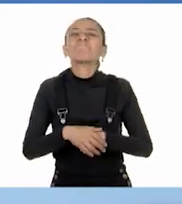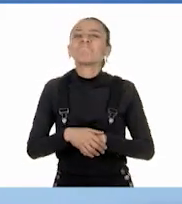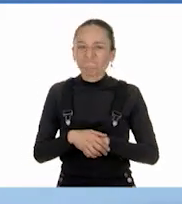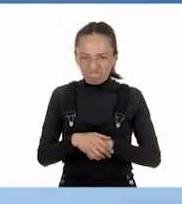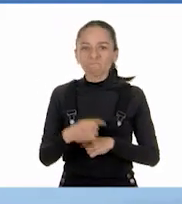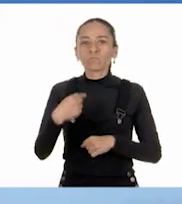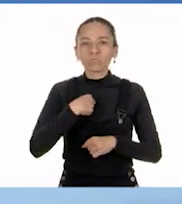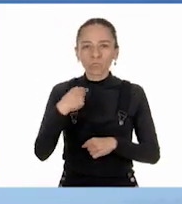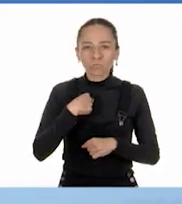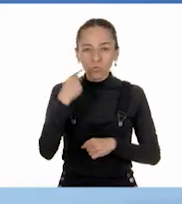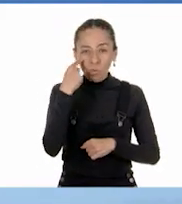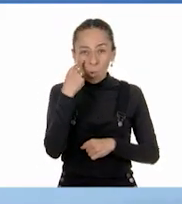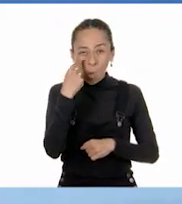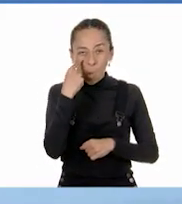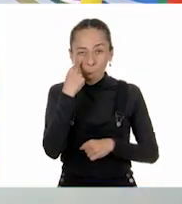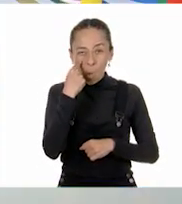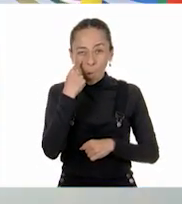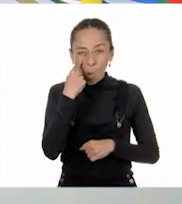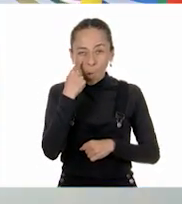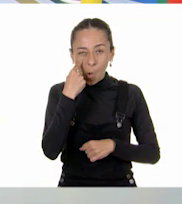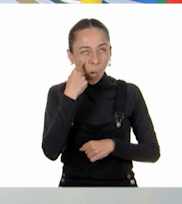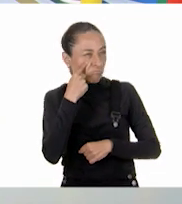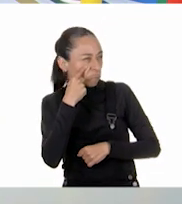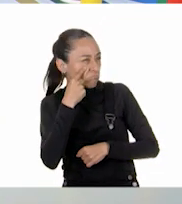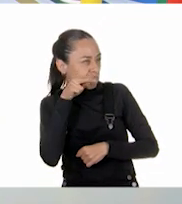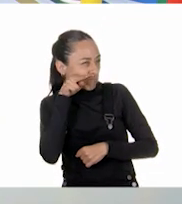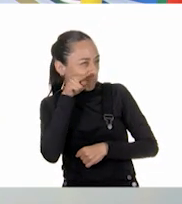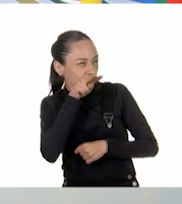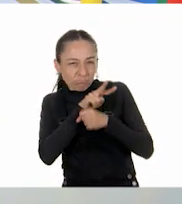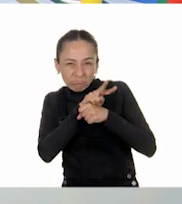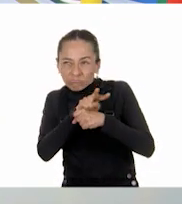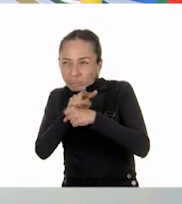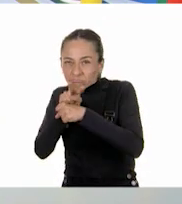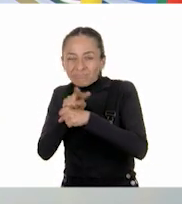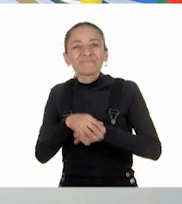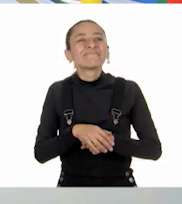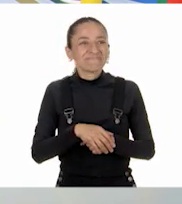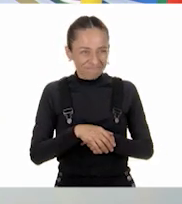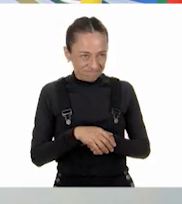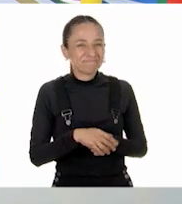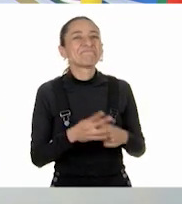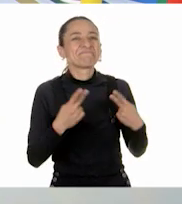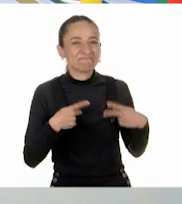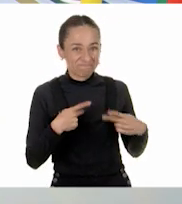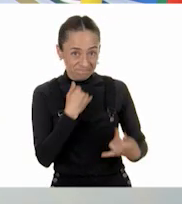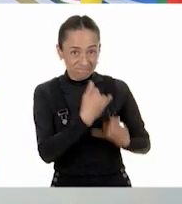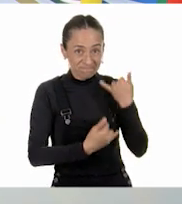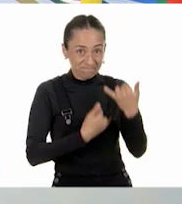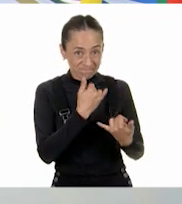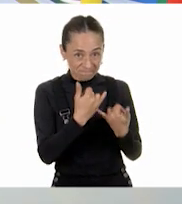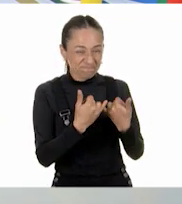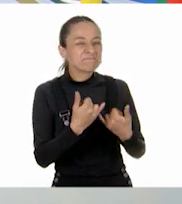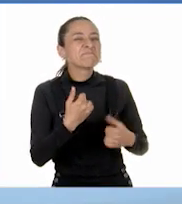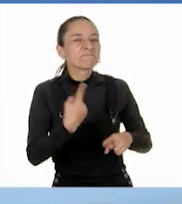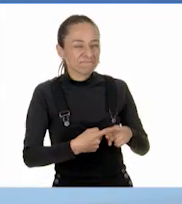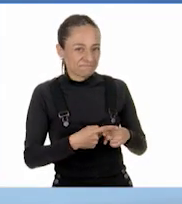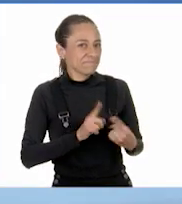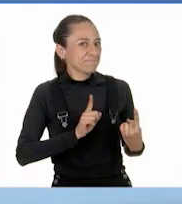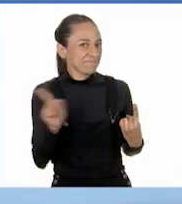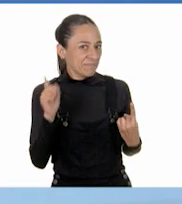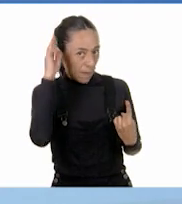vigilante. Y los participantes seremos María y yo. ¡Ah, perfecto!